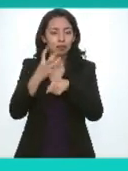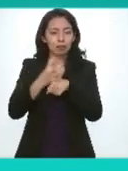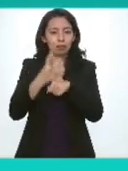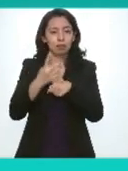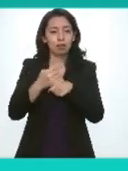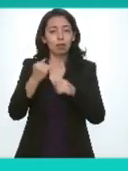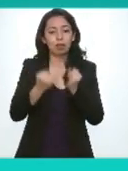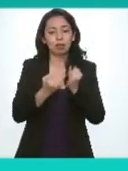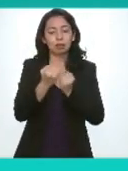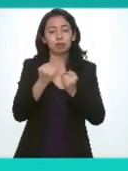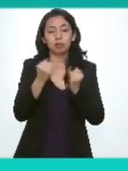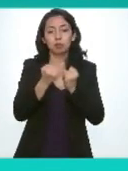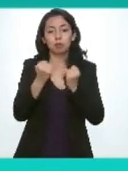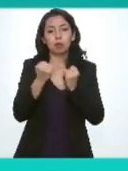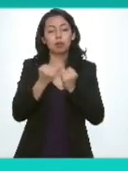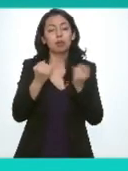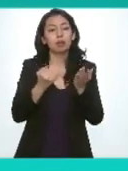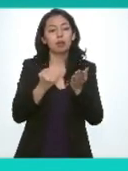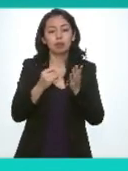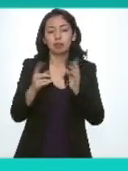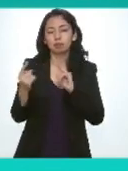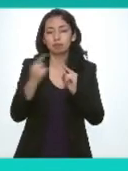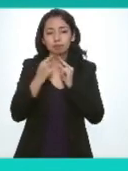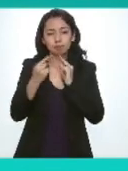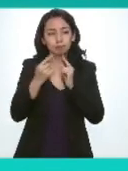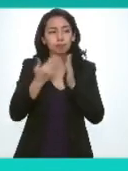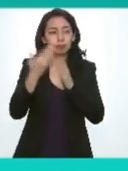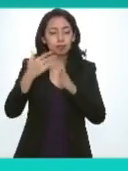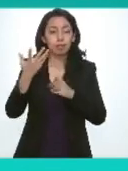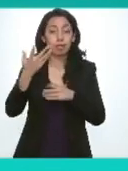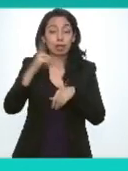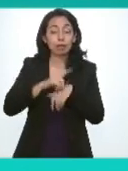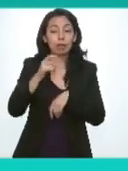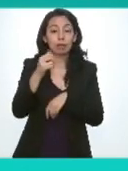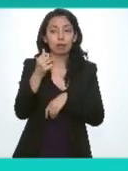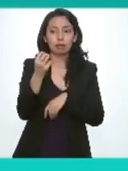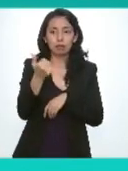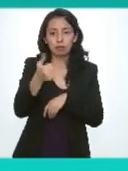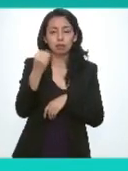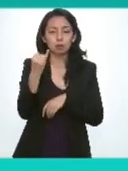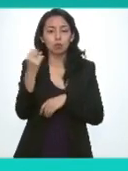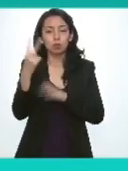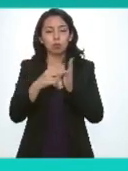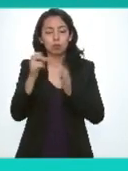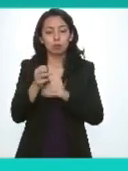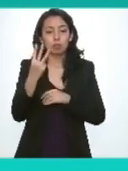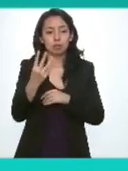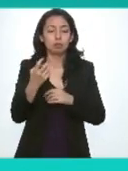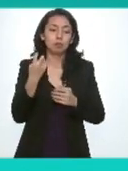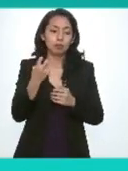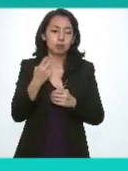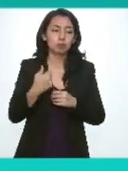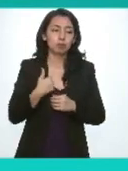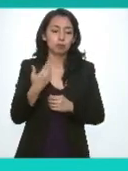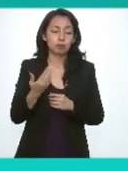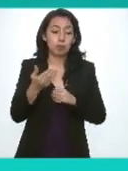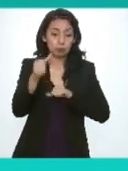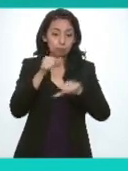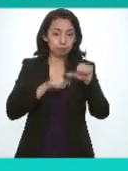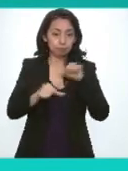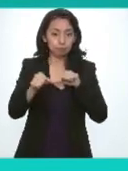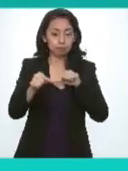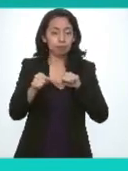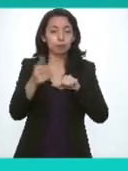la comisión jurídica y de criterios y resoluciones del sistema celebrada el seis de junio del dos mil veintitrés por lo cual se dé la voz al